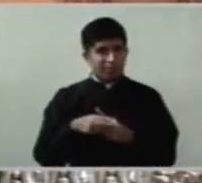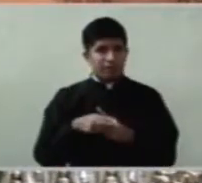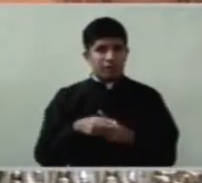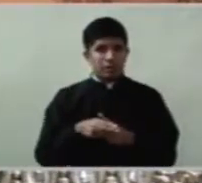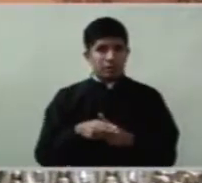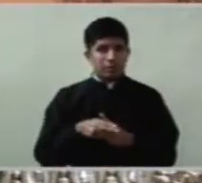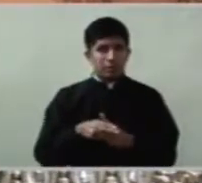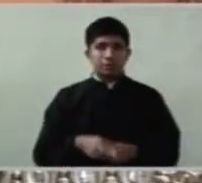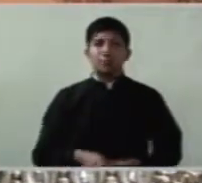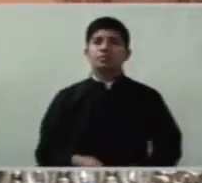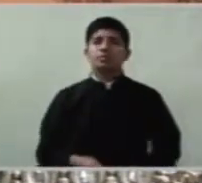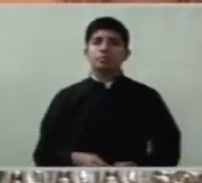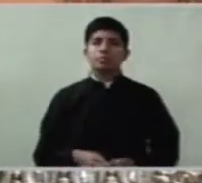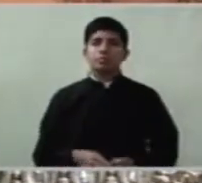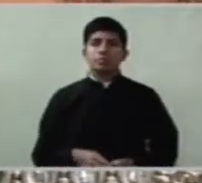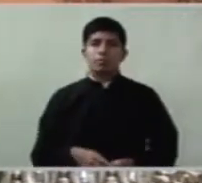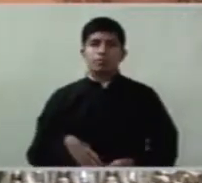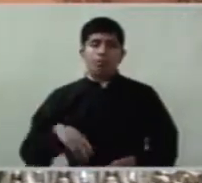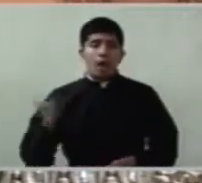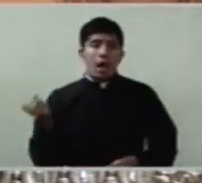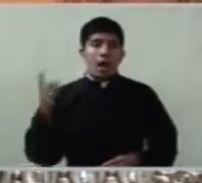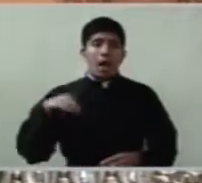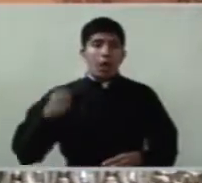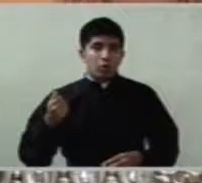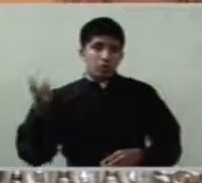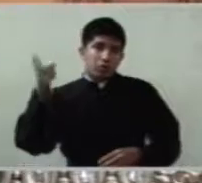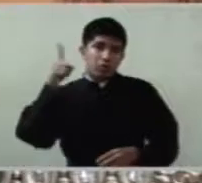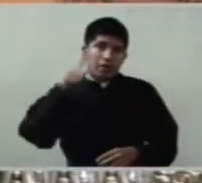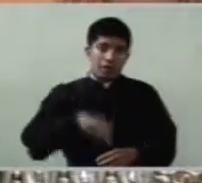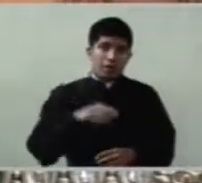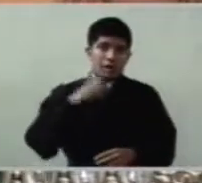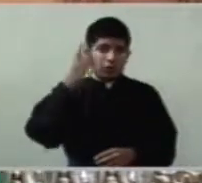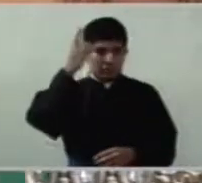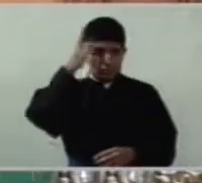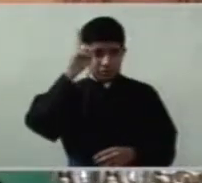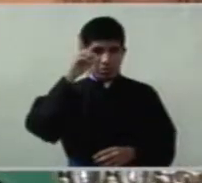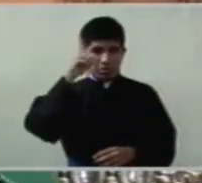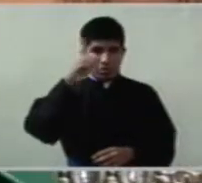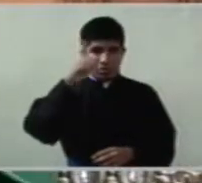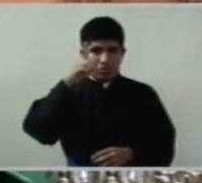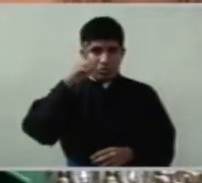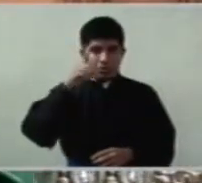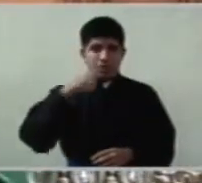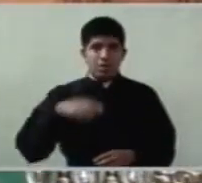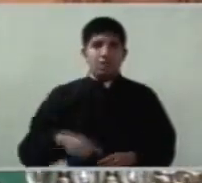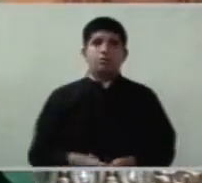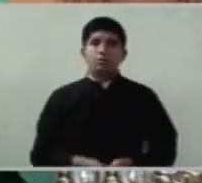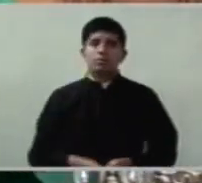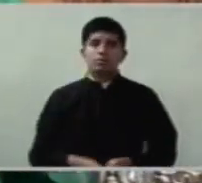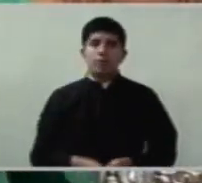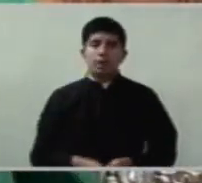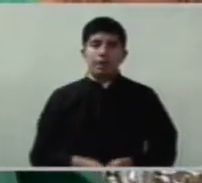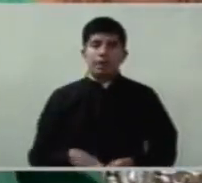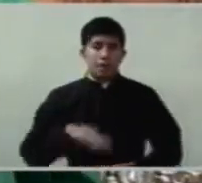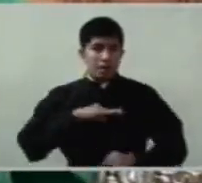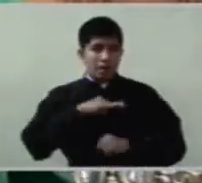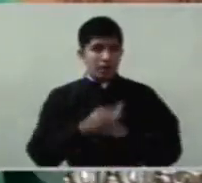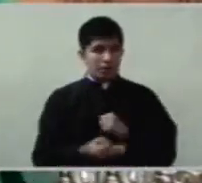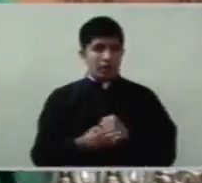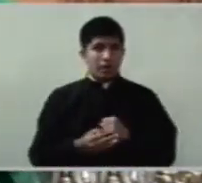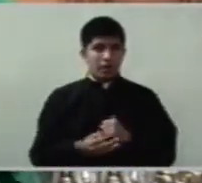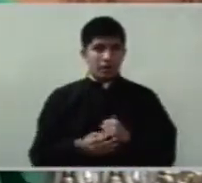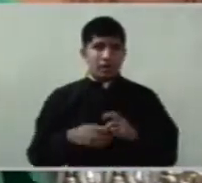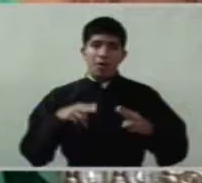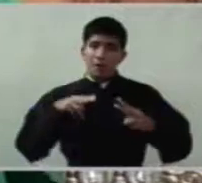Matan a los enviados del propietario y al final matan también al